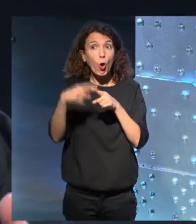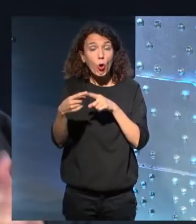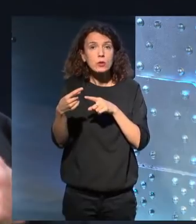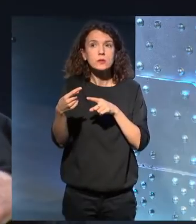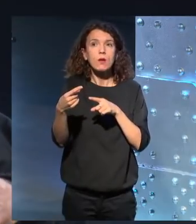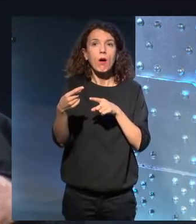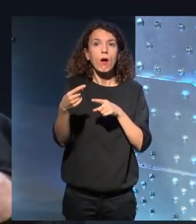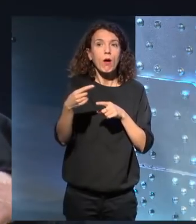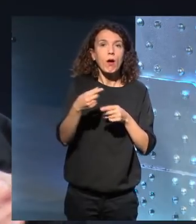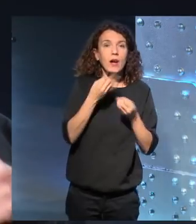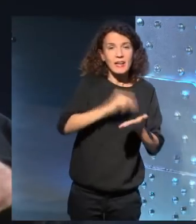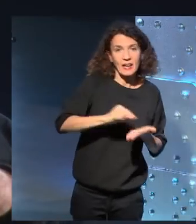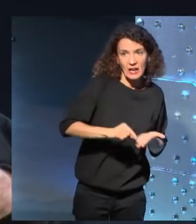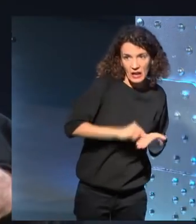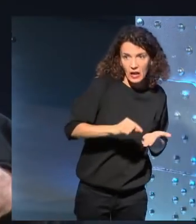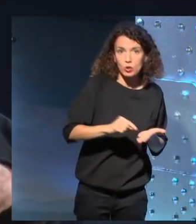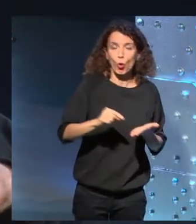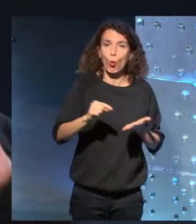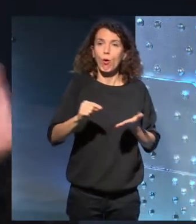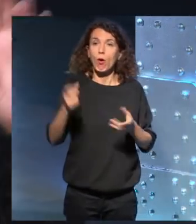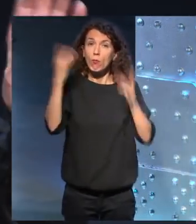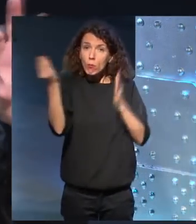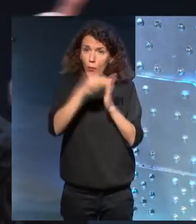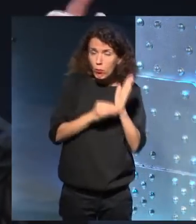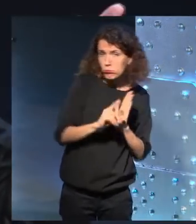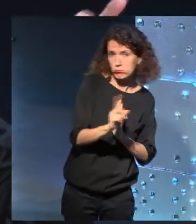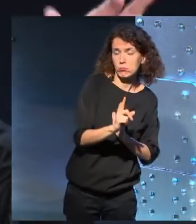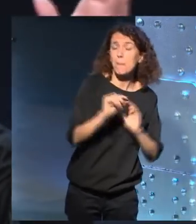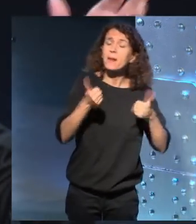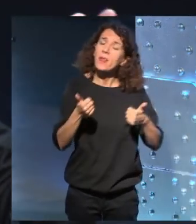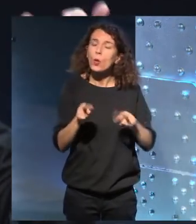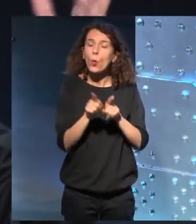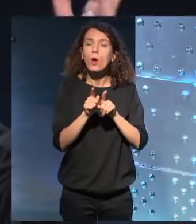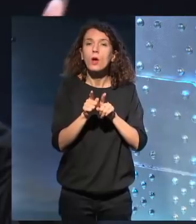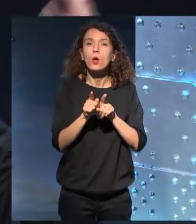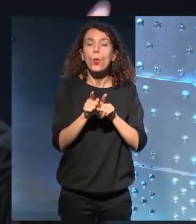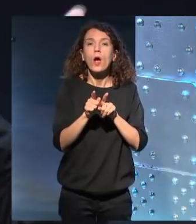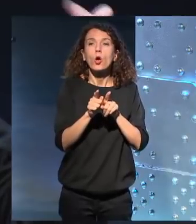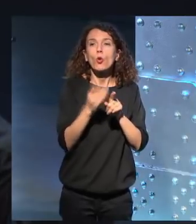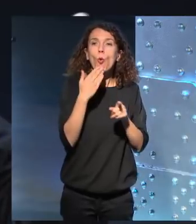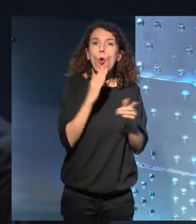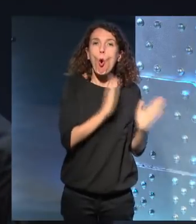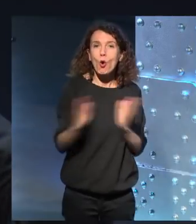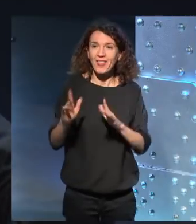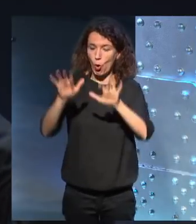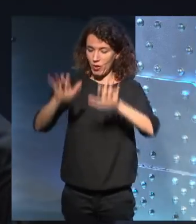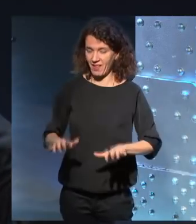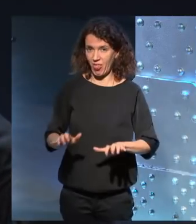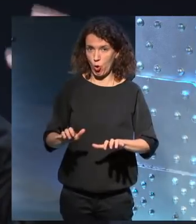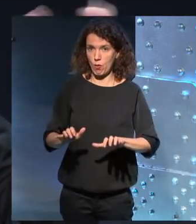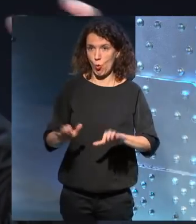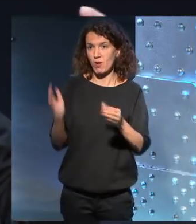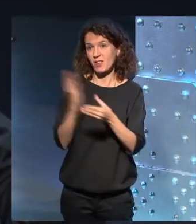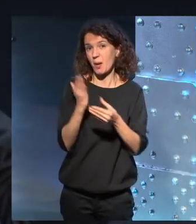los relatos, como digresiones, empecé, inicié un archivo en mi ordenador